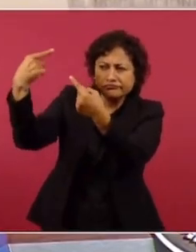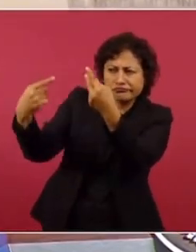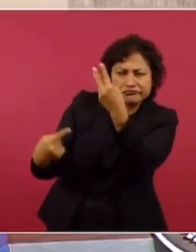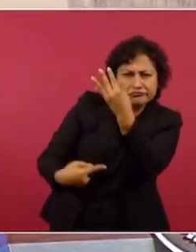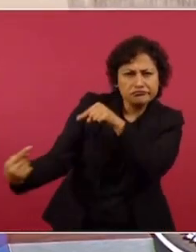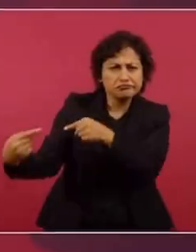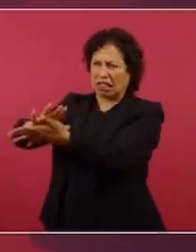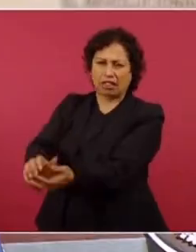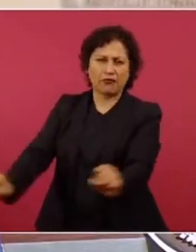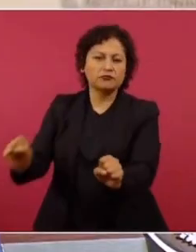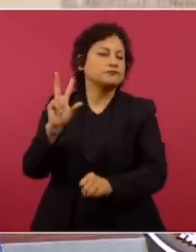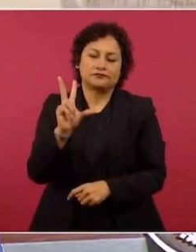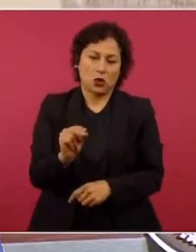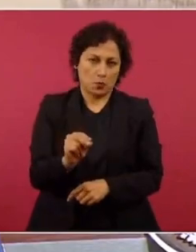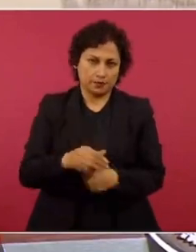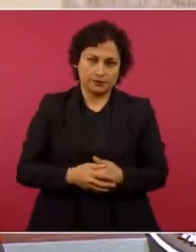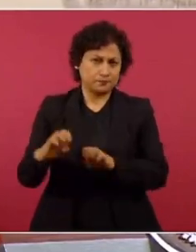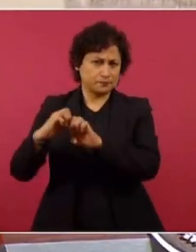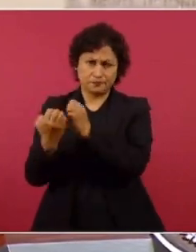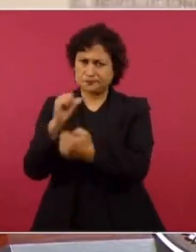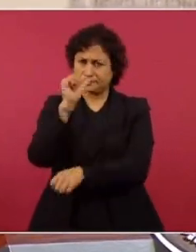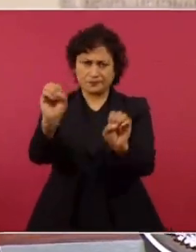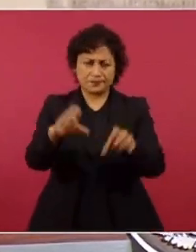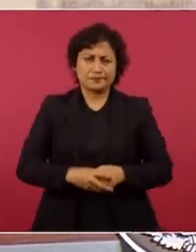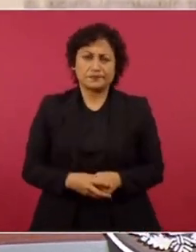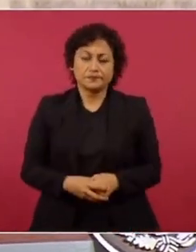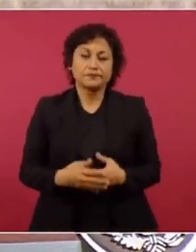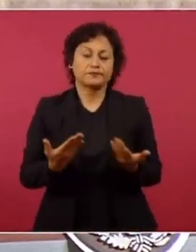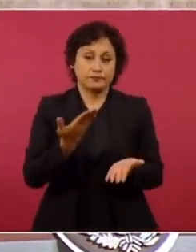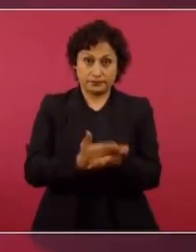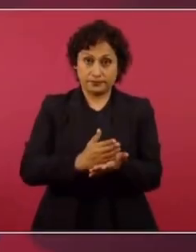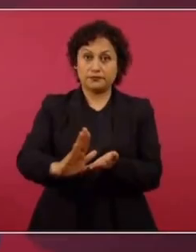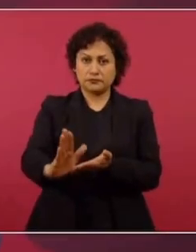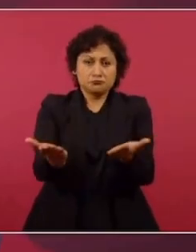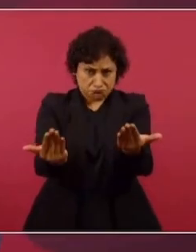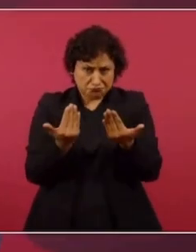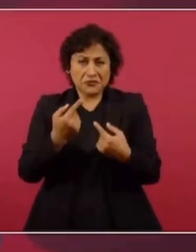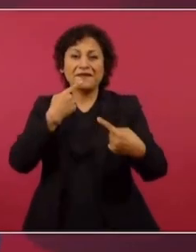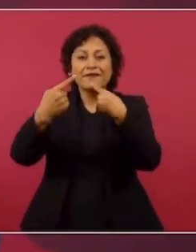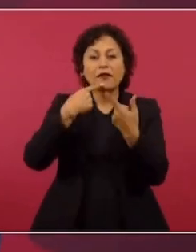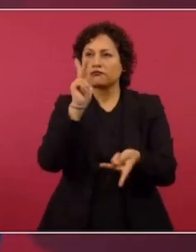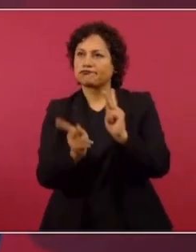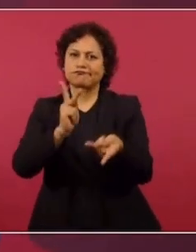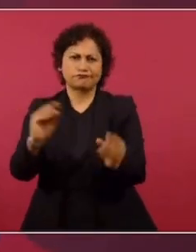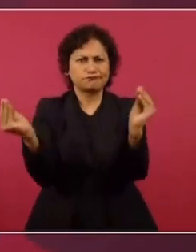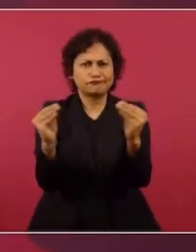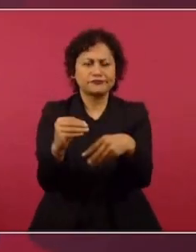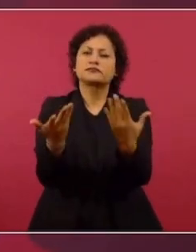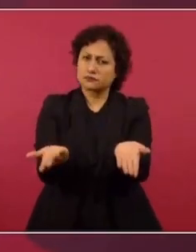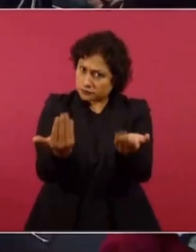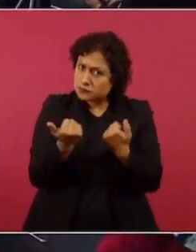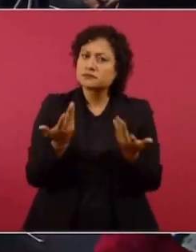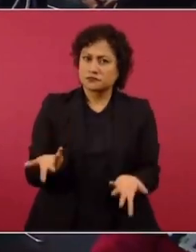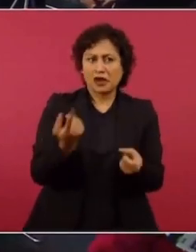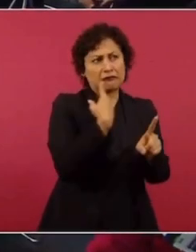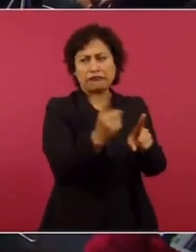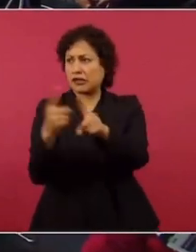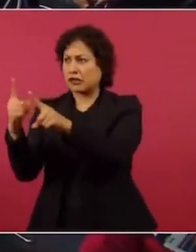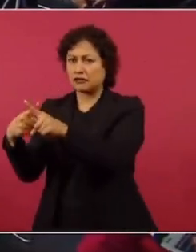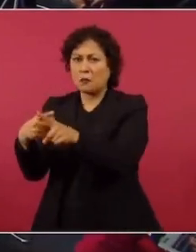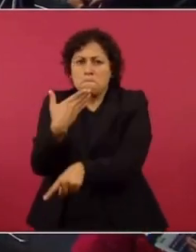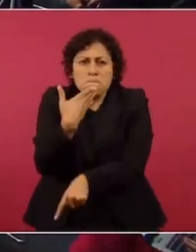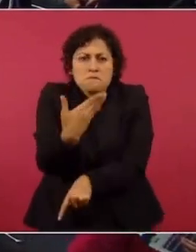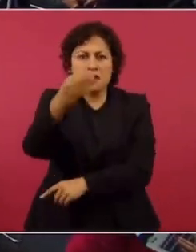Y que haya debate y polémica y pluralidad, eso es la democracia.